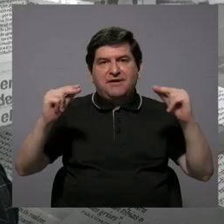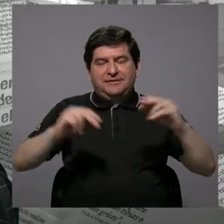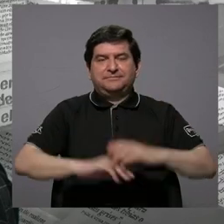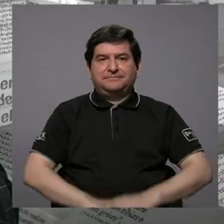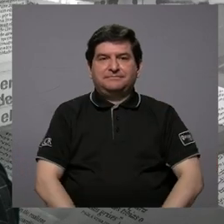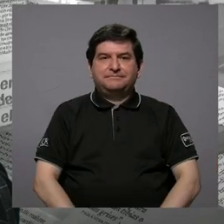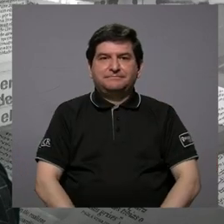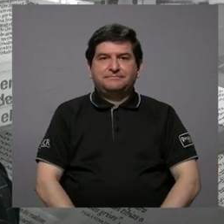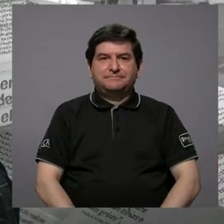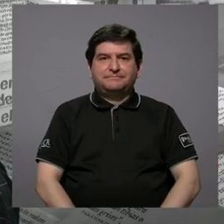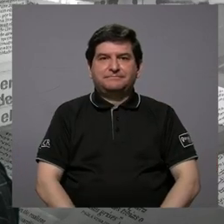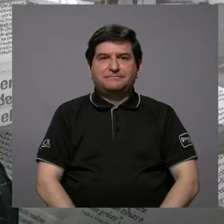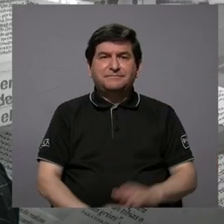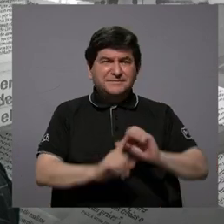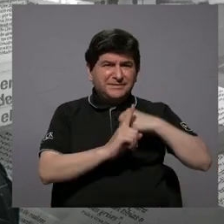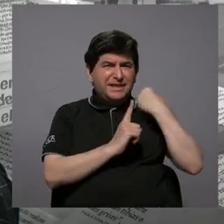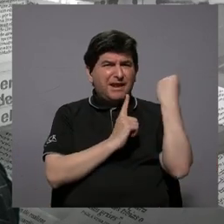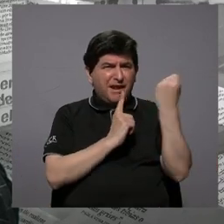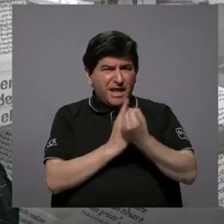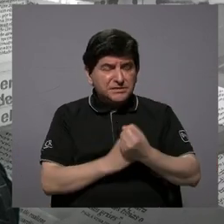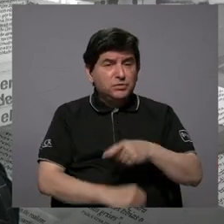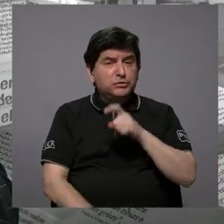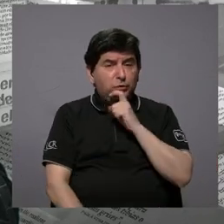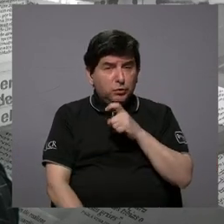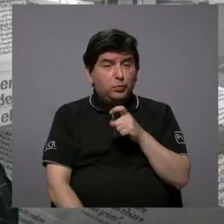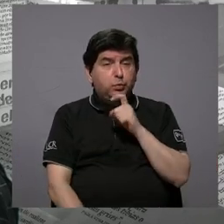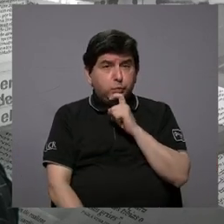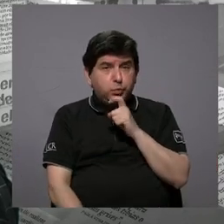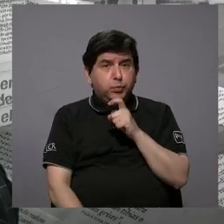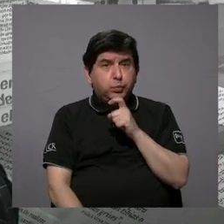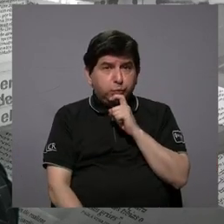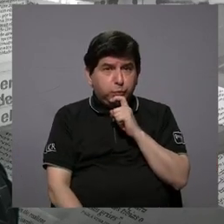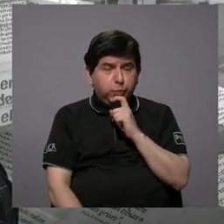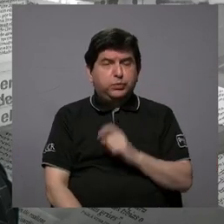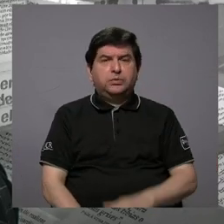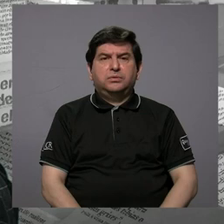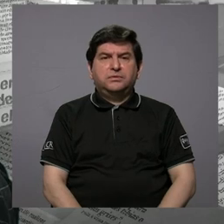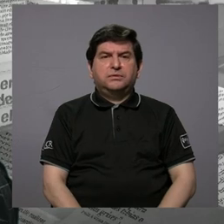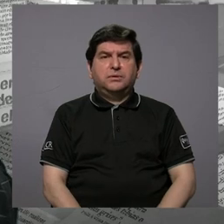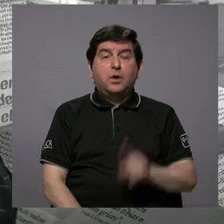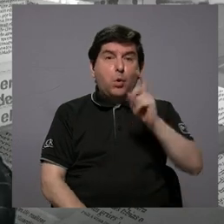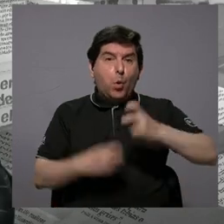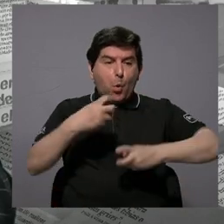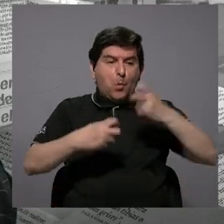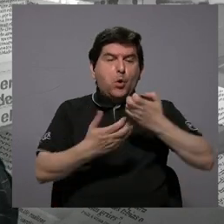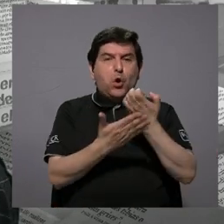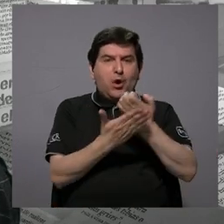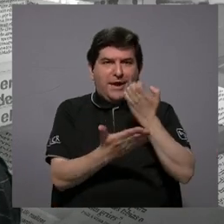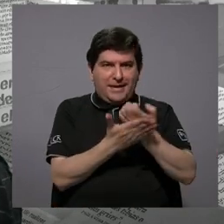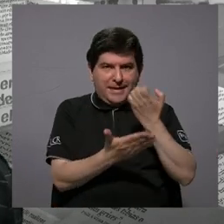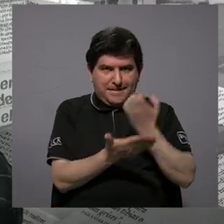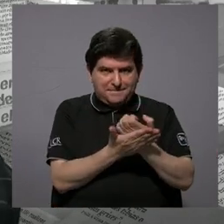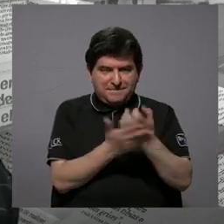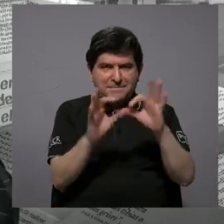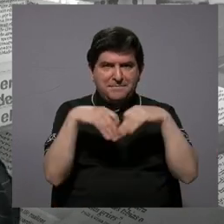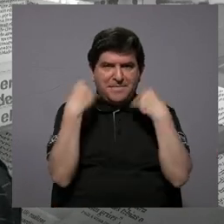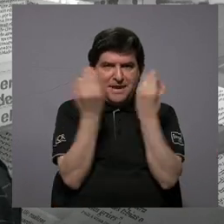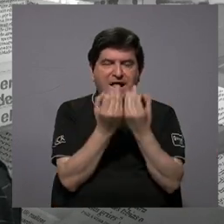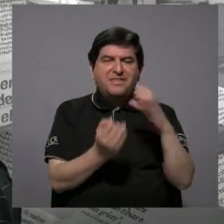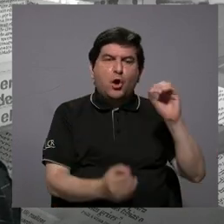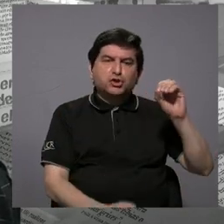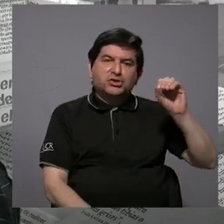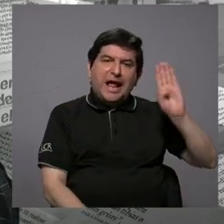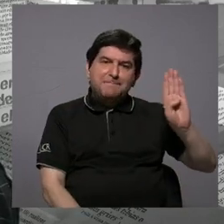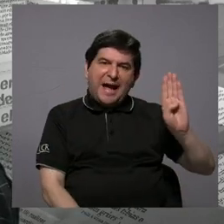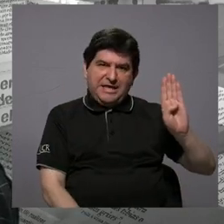la situación se pone difícil. ¿Hay un problema económico en la familia de don